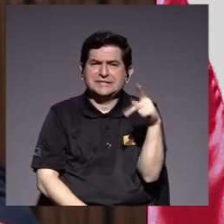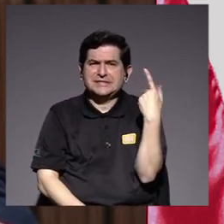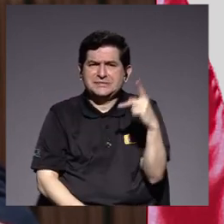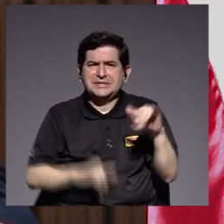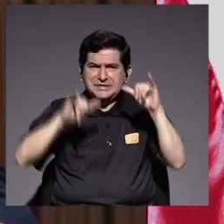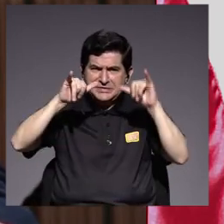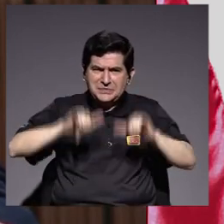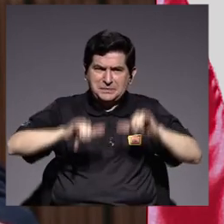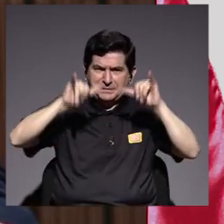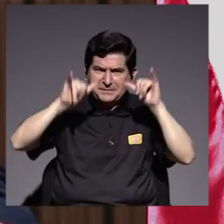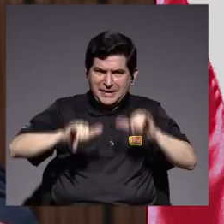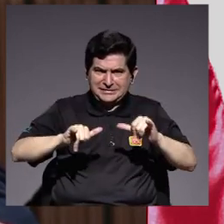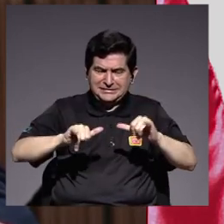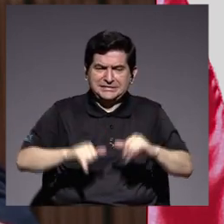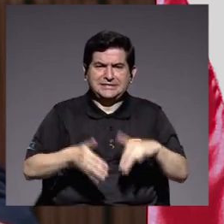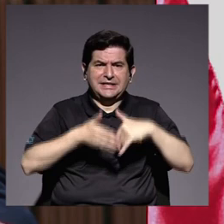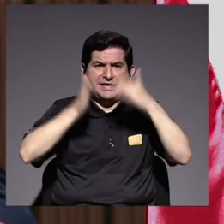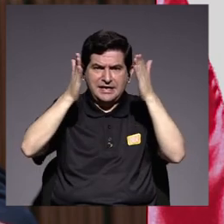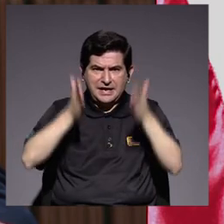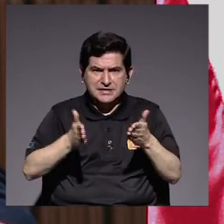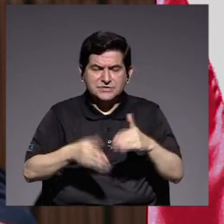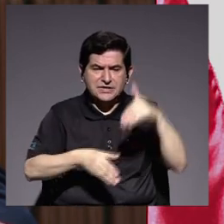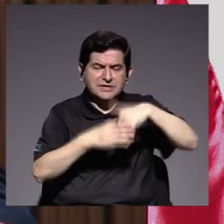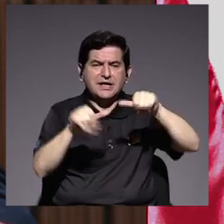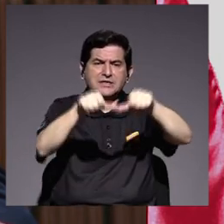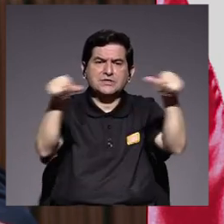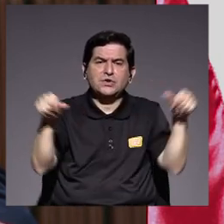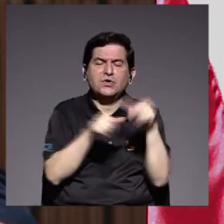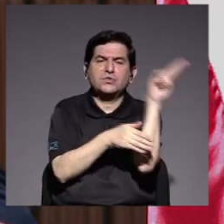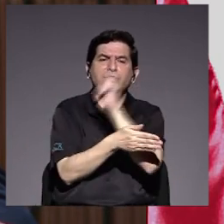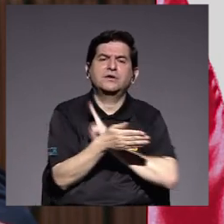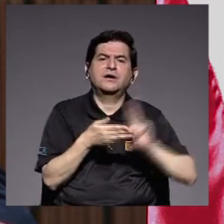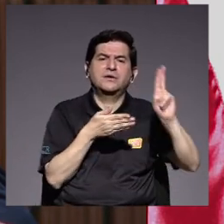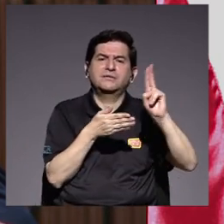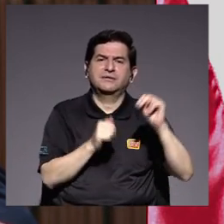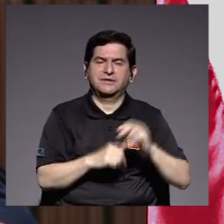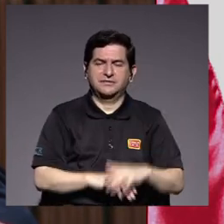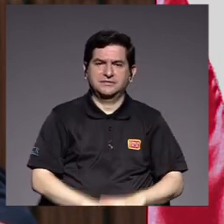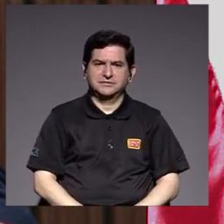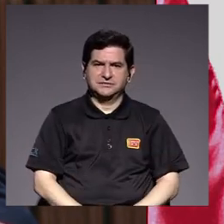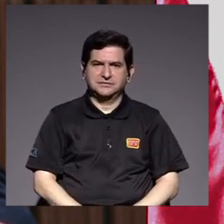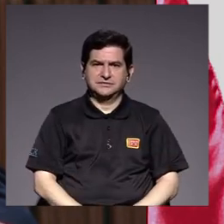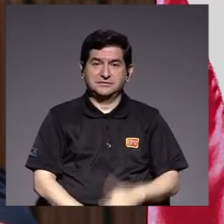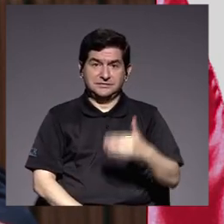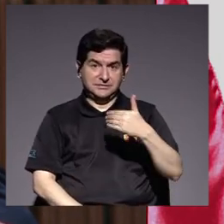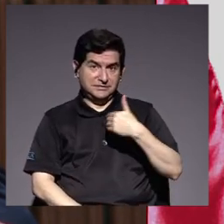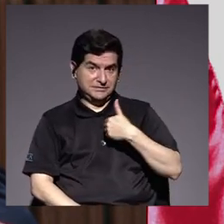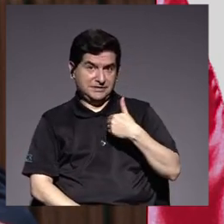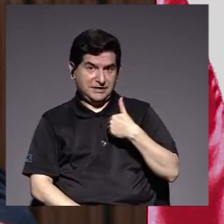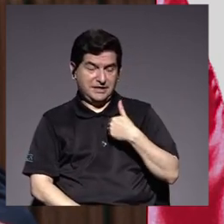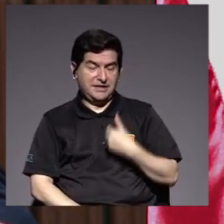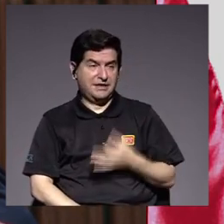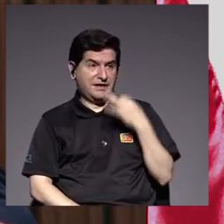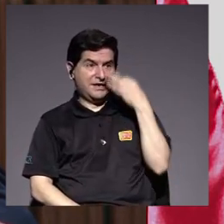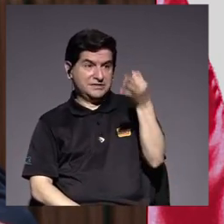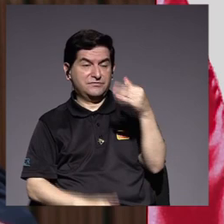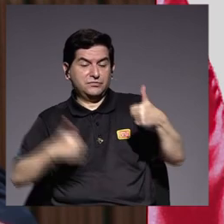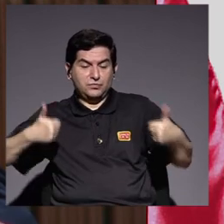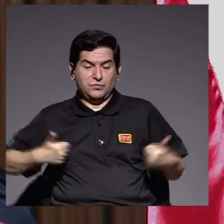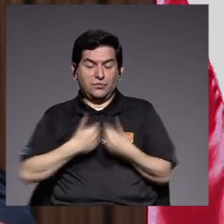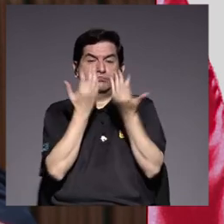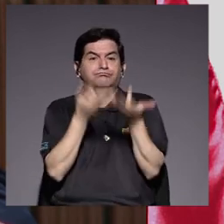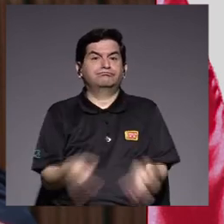la permanencia de estudiantes en las aulas universitarias tenemos entonces por delante un reto